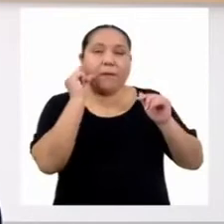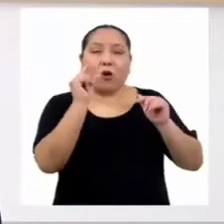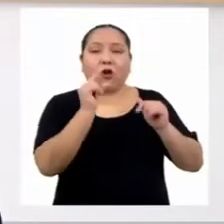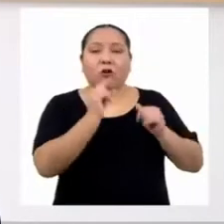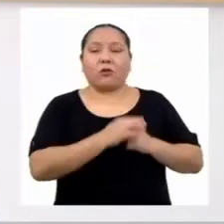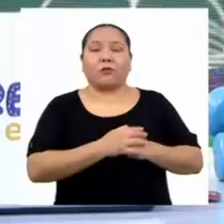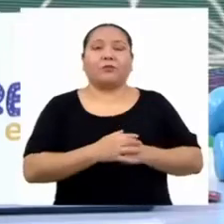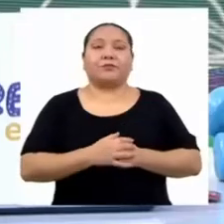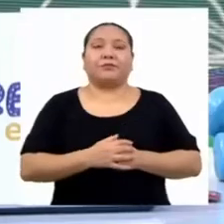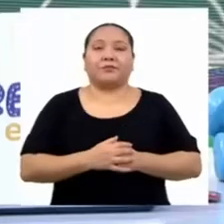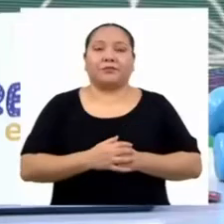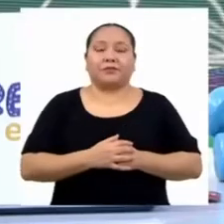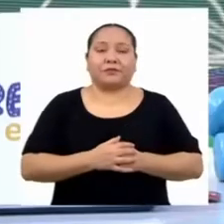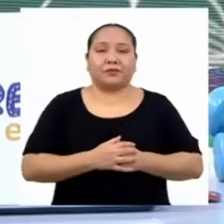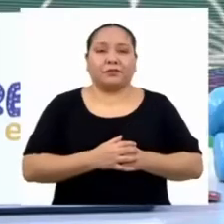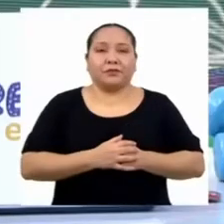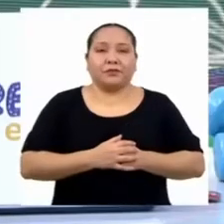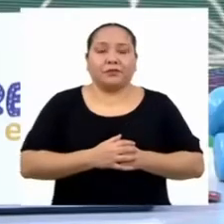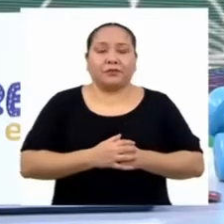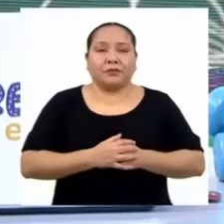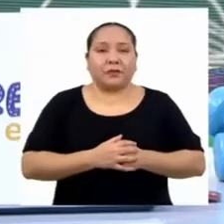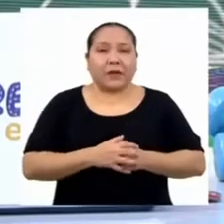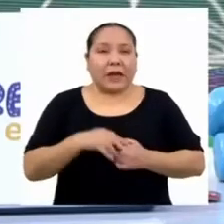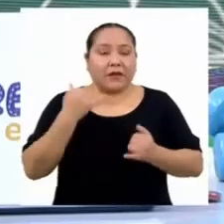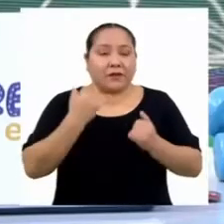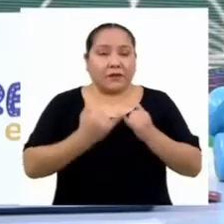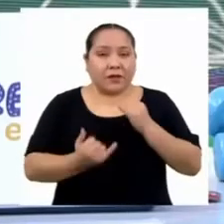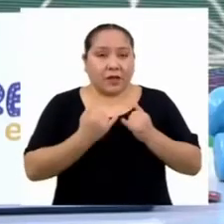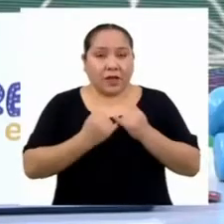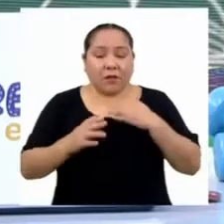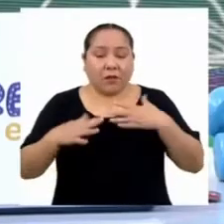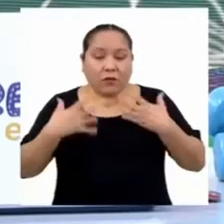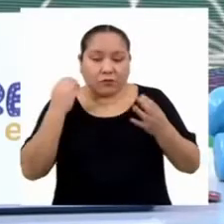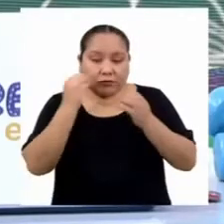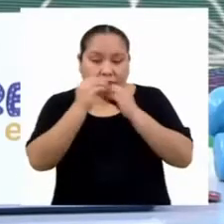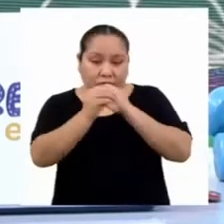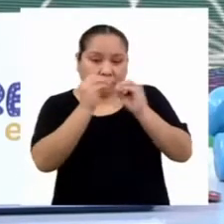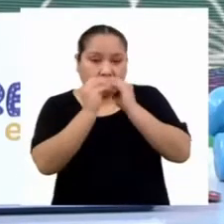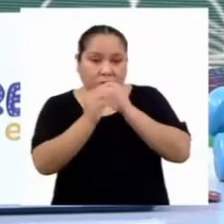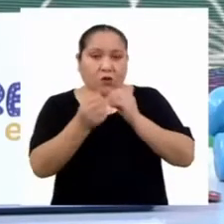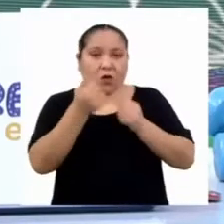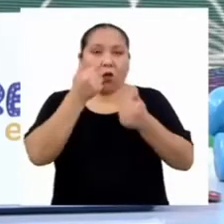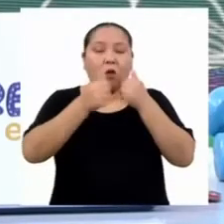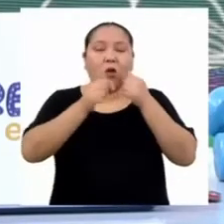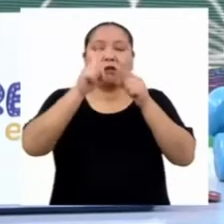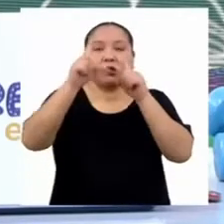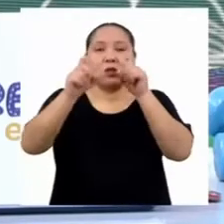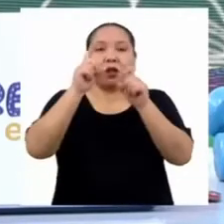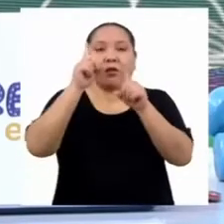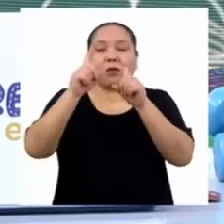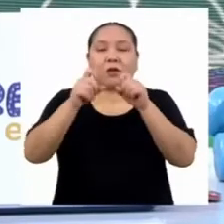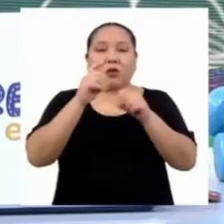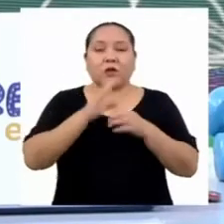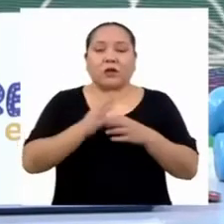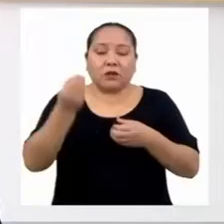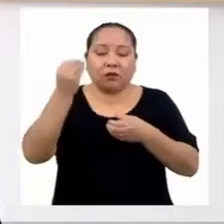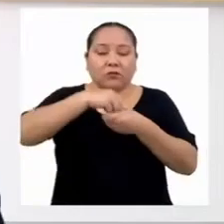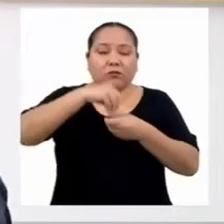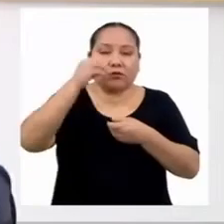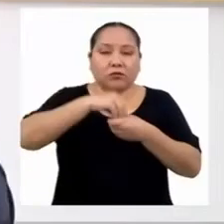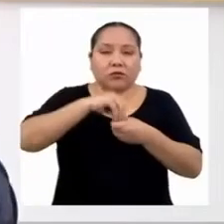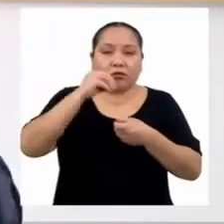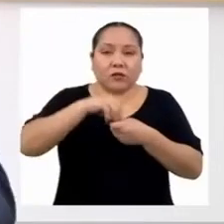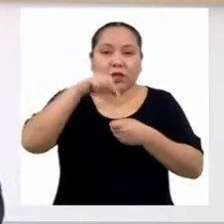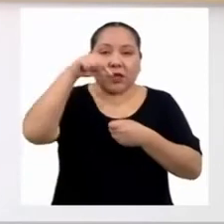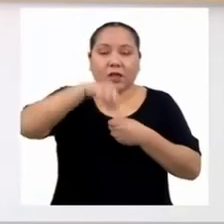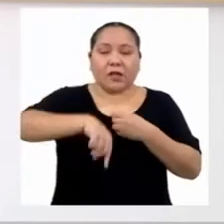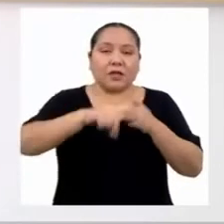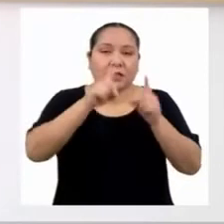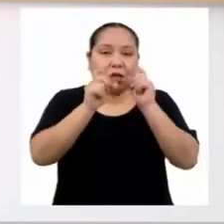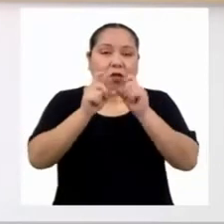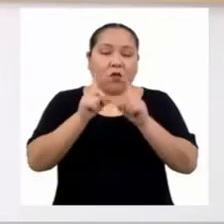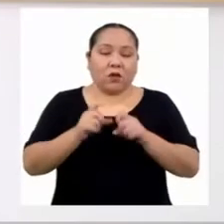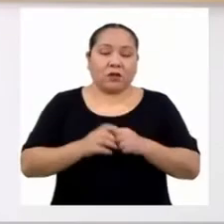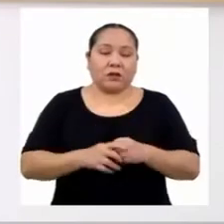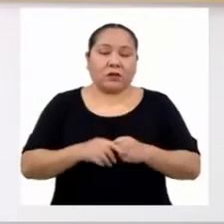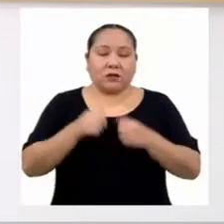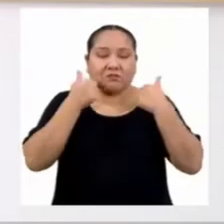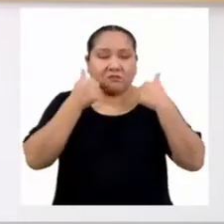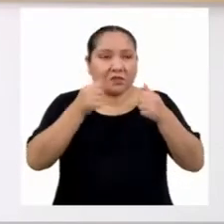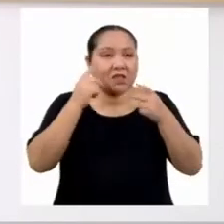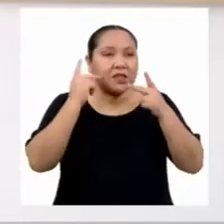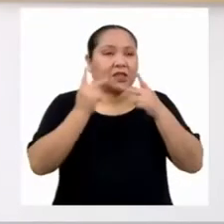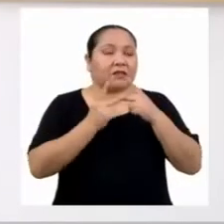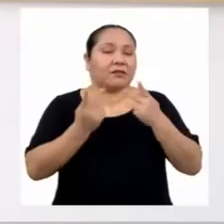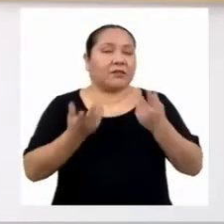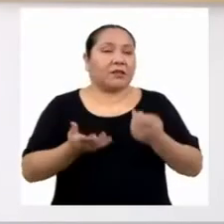su totalidad también. Finalmente, podremos diseñar cuáles serán las preguntas que compondrán nuestra encuesta. Excelente. Me